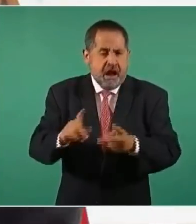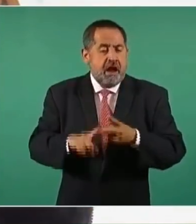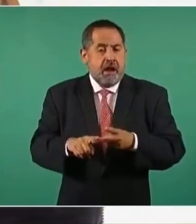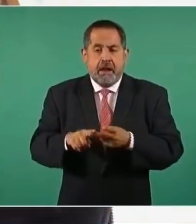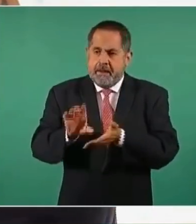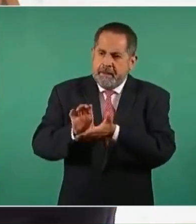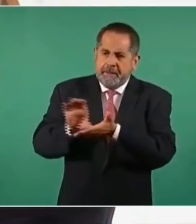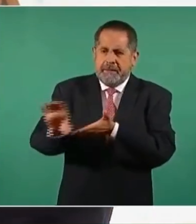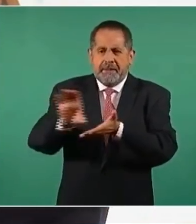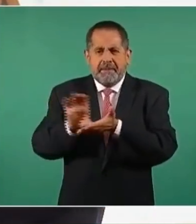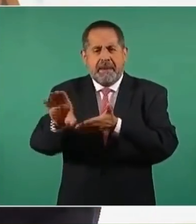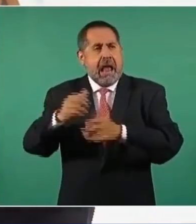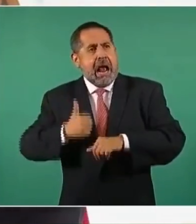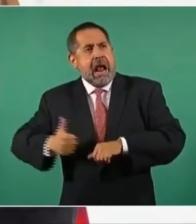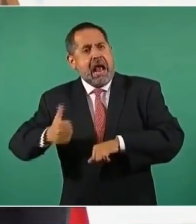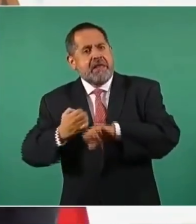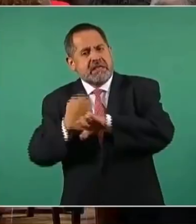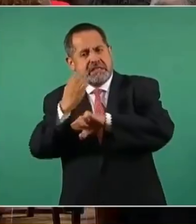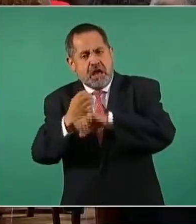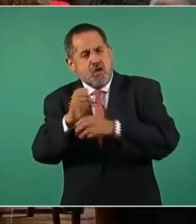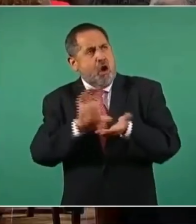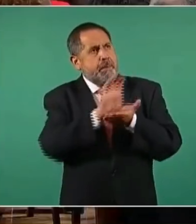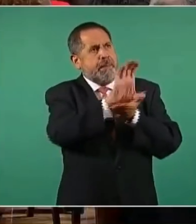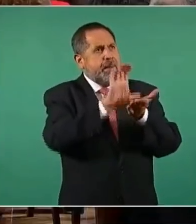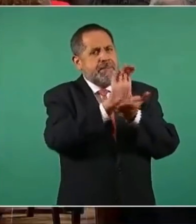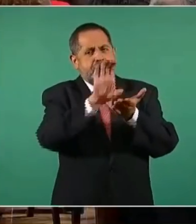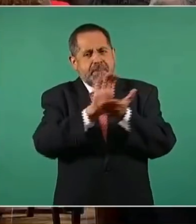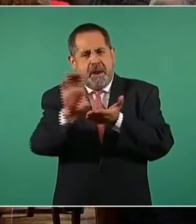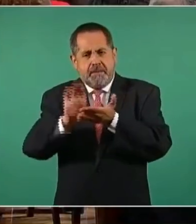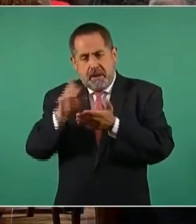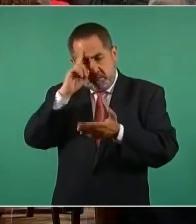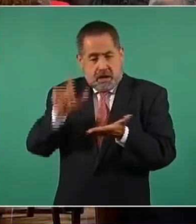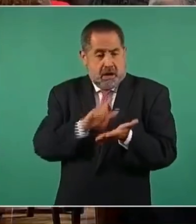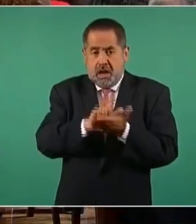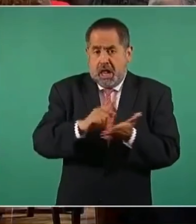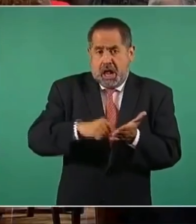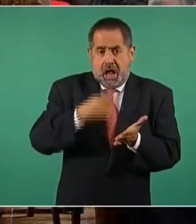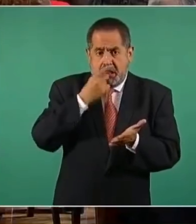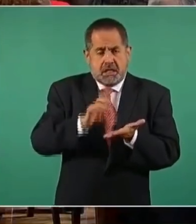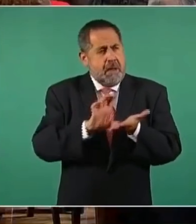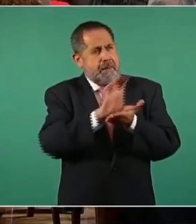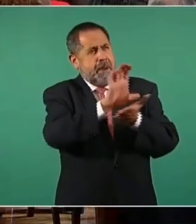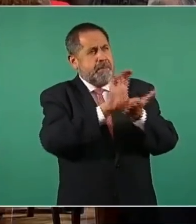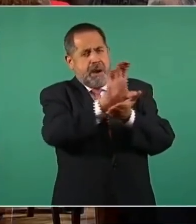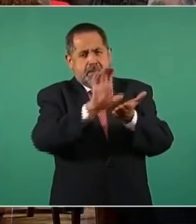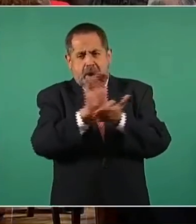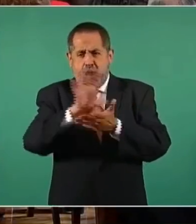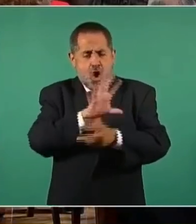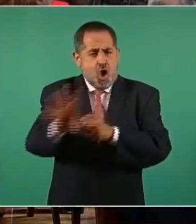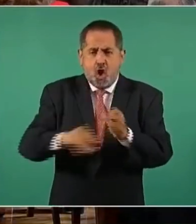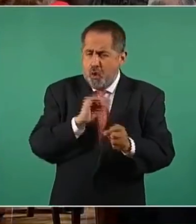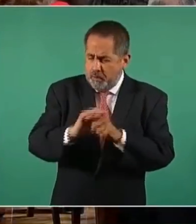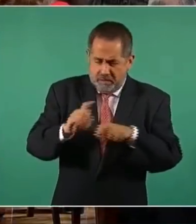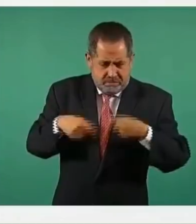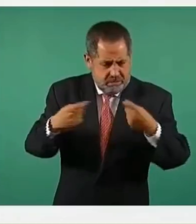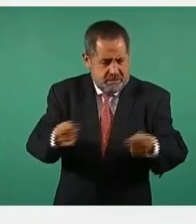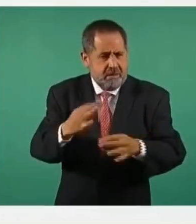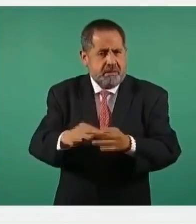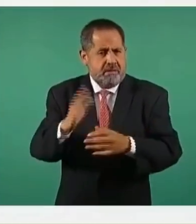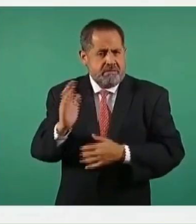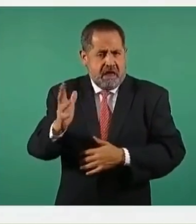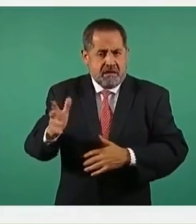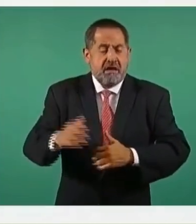participaciones federales y los recursos del presupuesto que por ley corresponden a estados y municipios. La